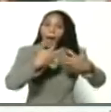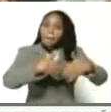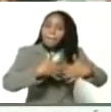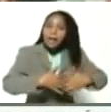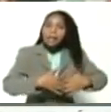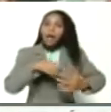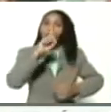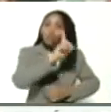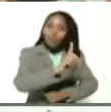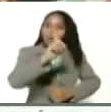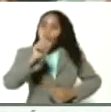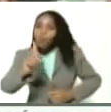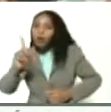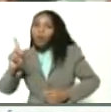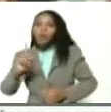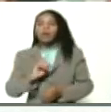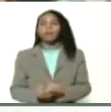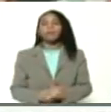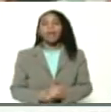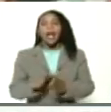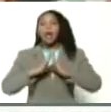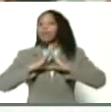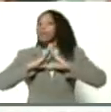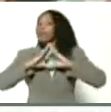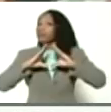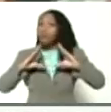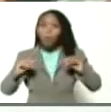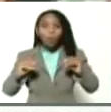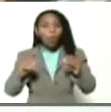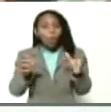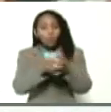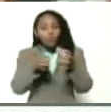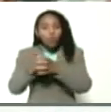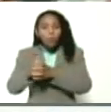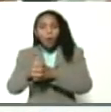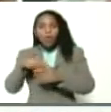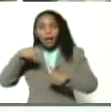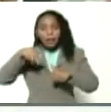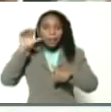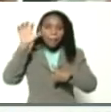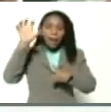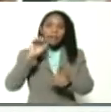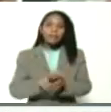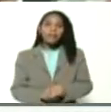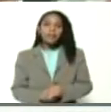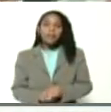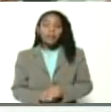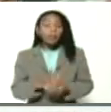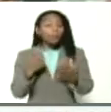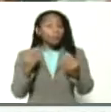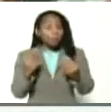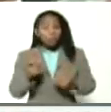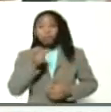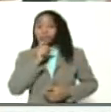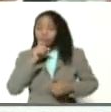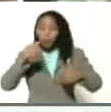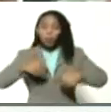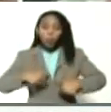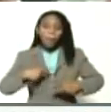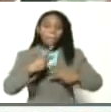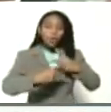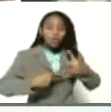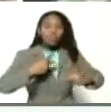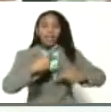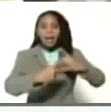una a una en todas las unidades del país? ¿Cuánto ha costado llevando un proceso? Y